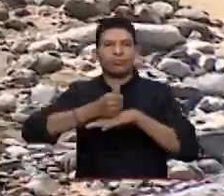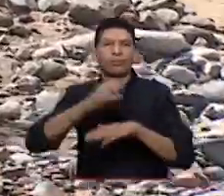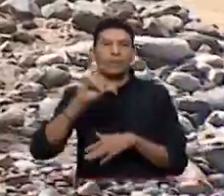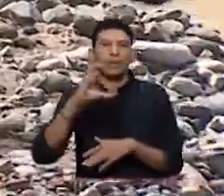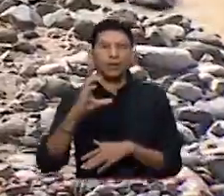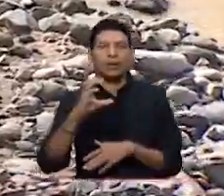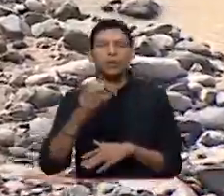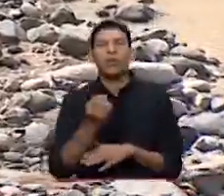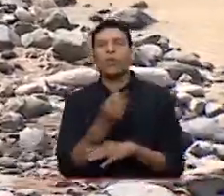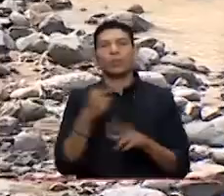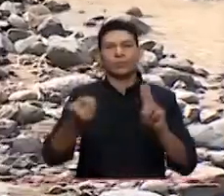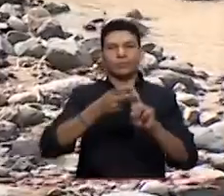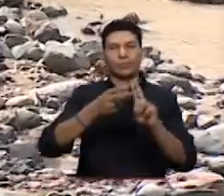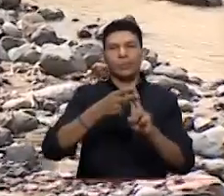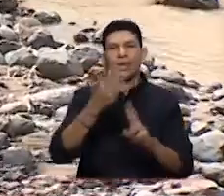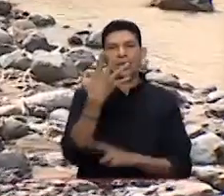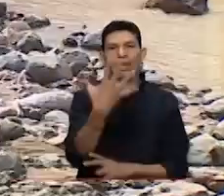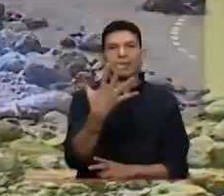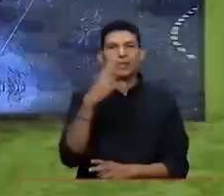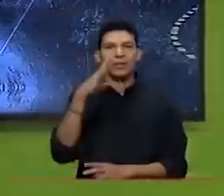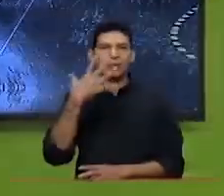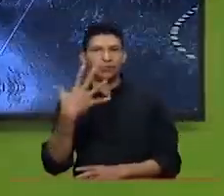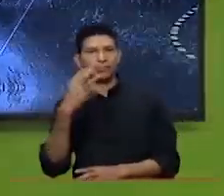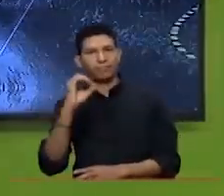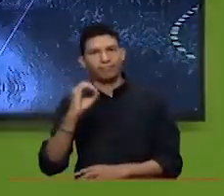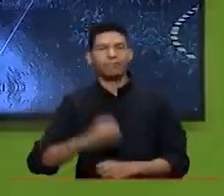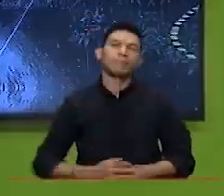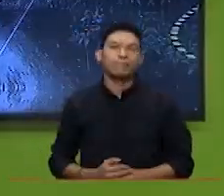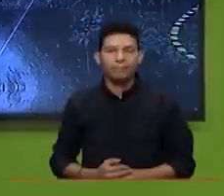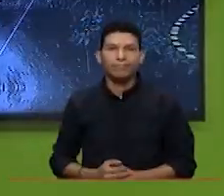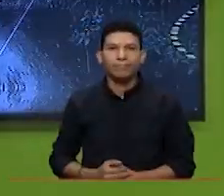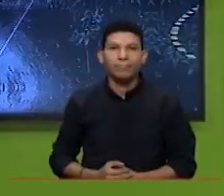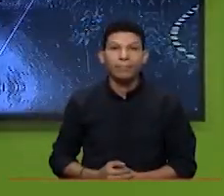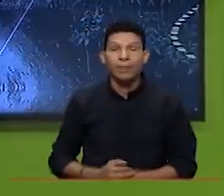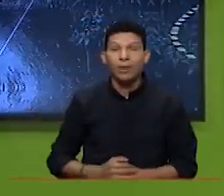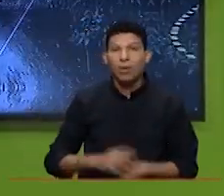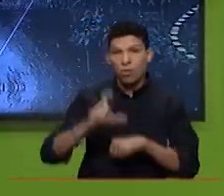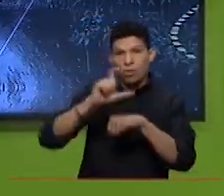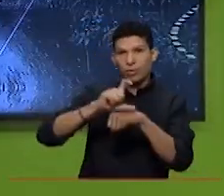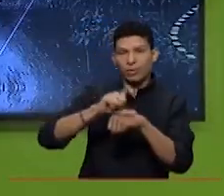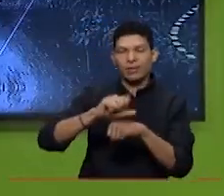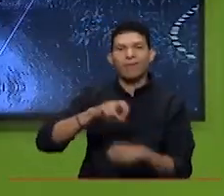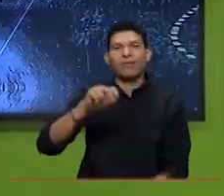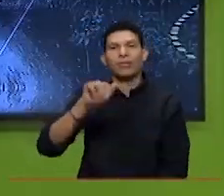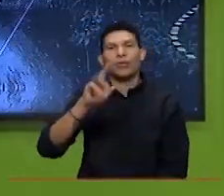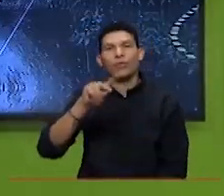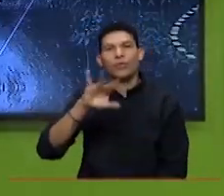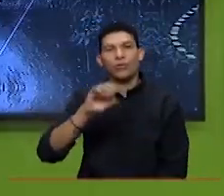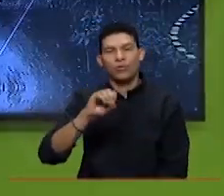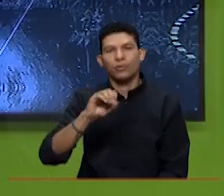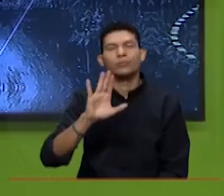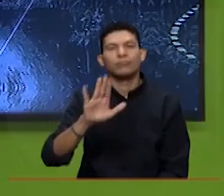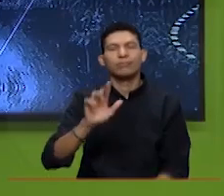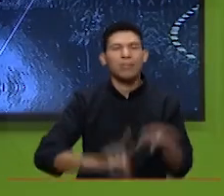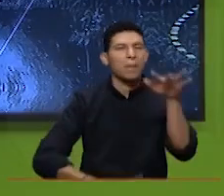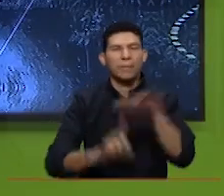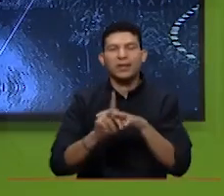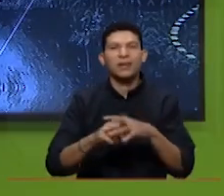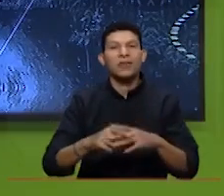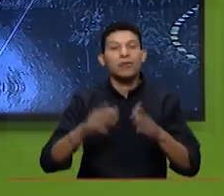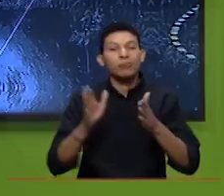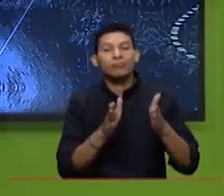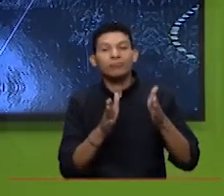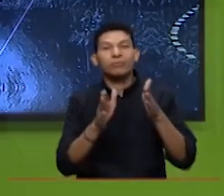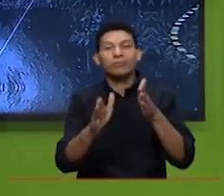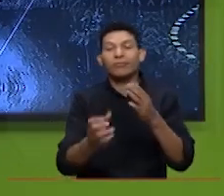CBC a través del numeral 550. La institución educativa Antonio Holguín Garcés inauguró un sendero ecológico